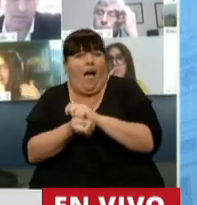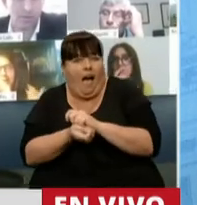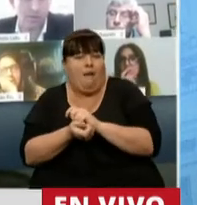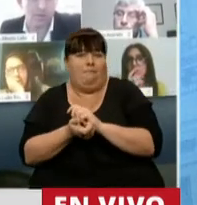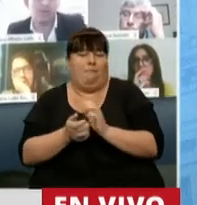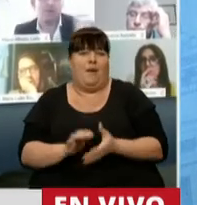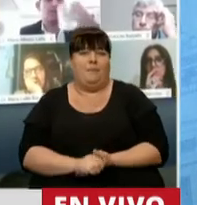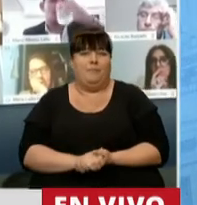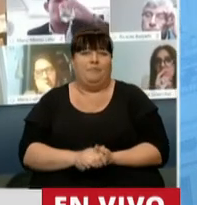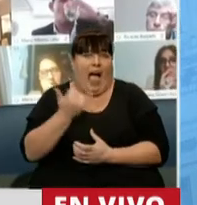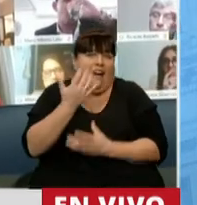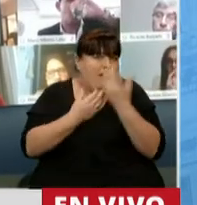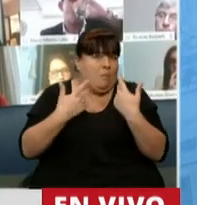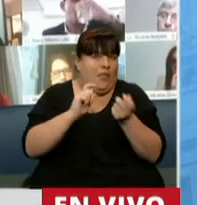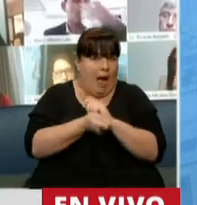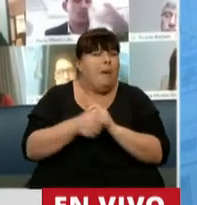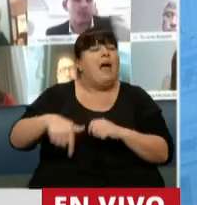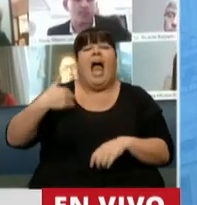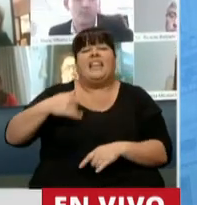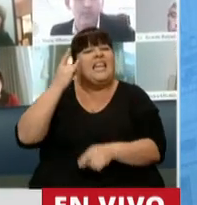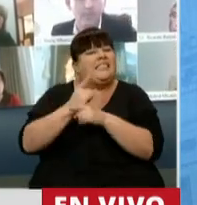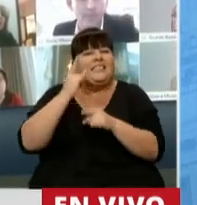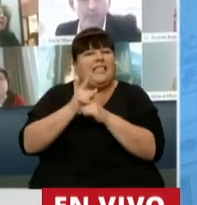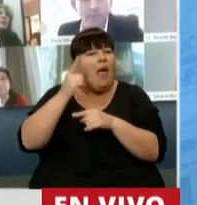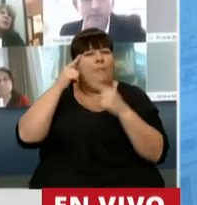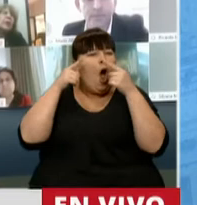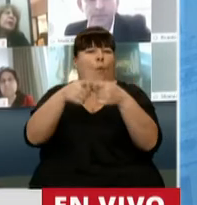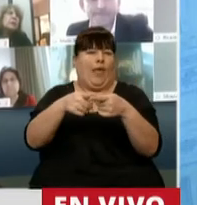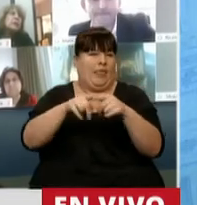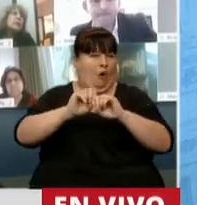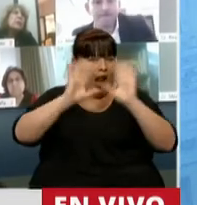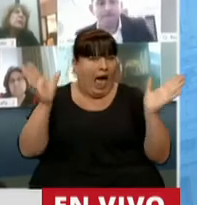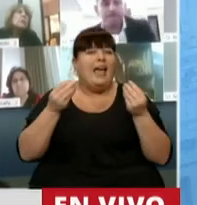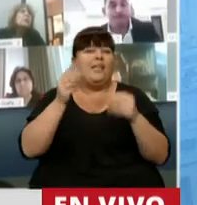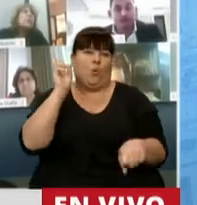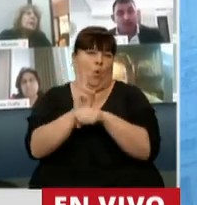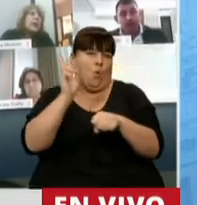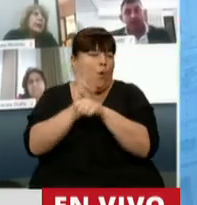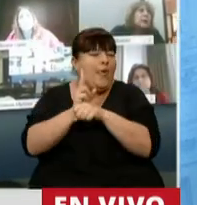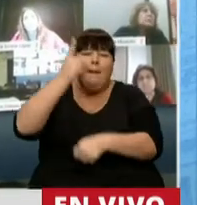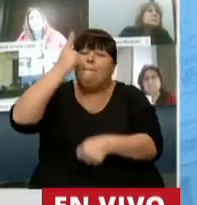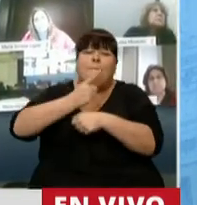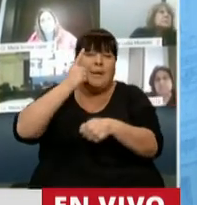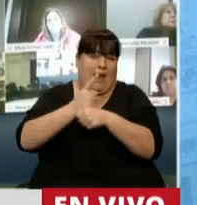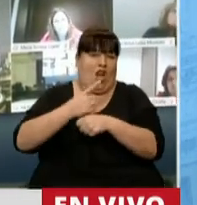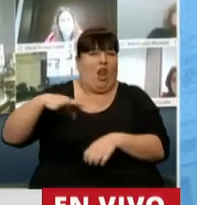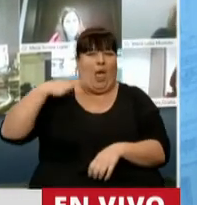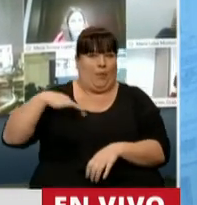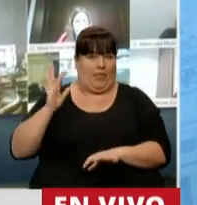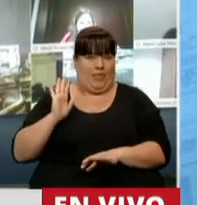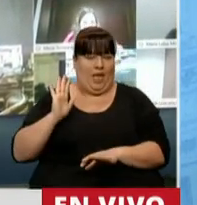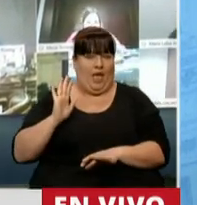errores. Pero que en Argentina siempre ha tenido un norte muy claro, que fue proteger ante todo la vida.